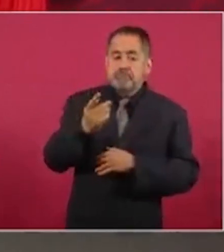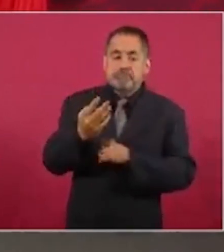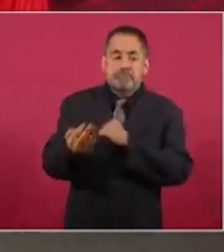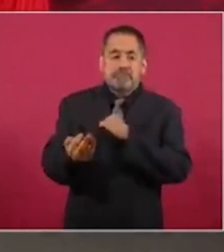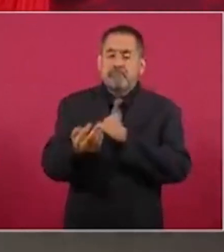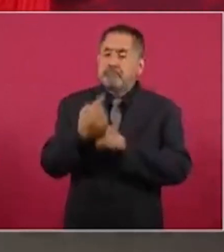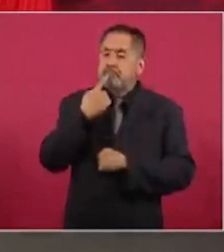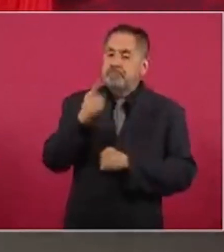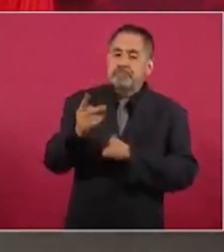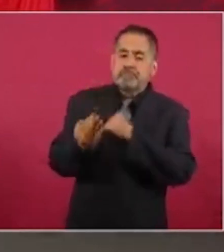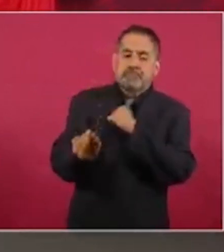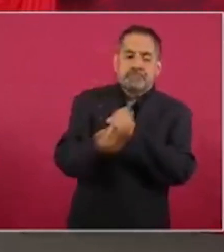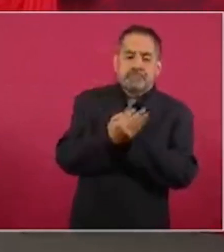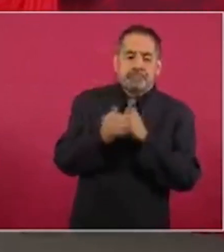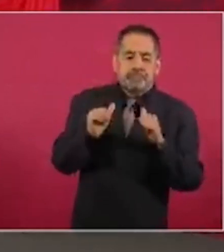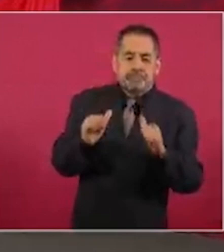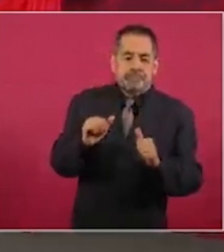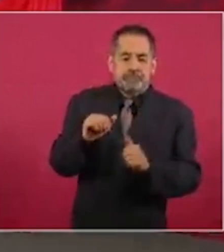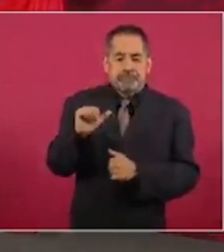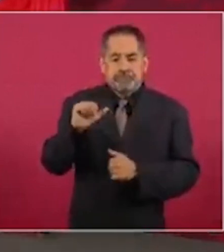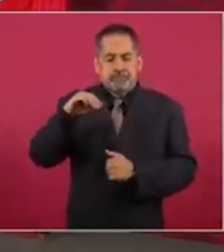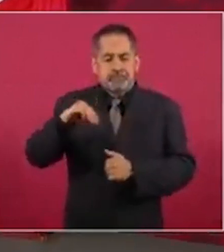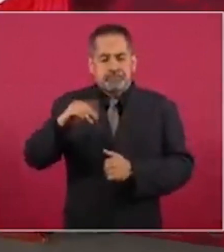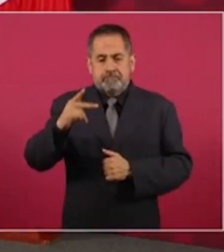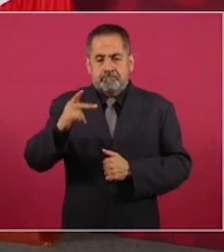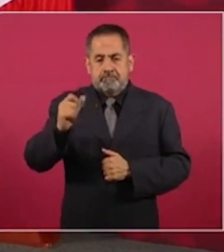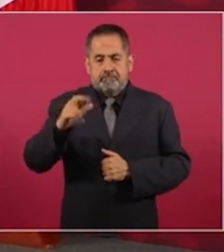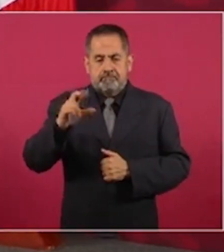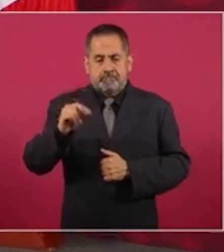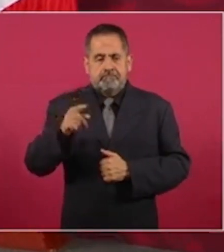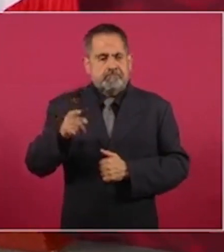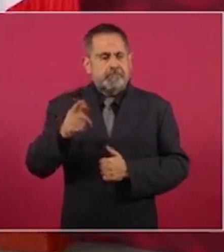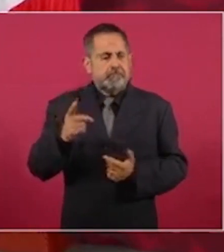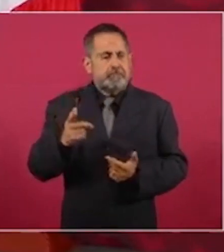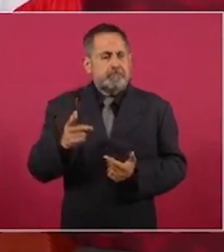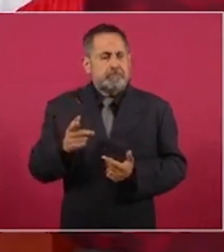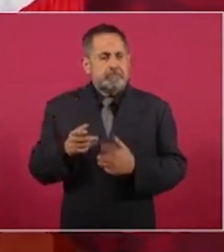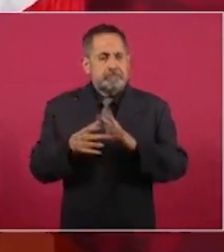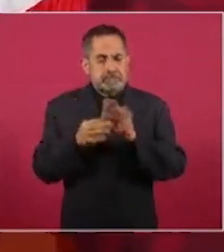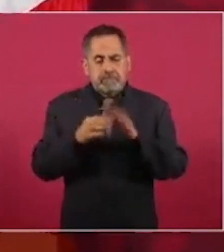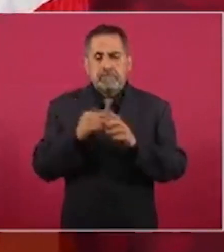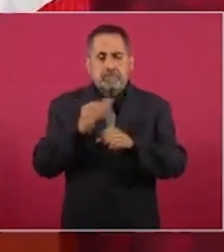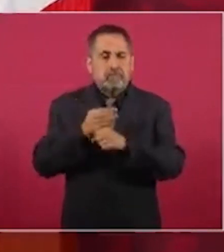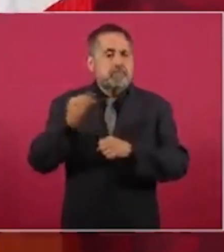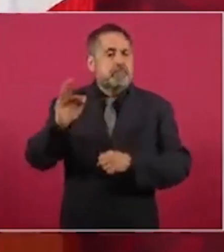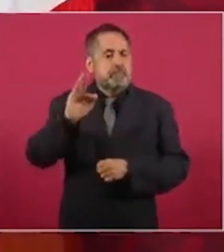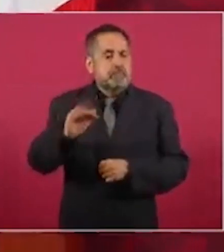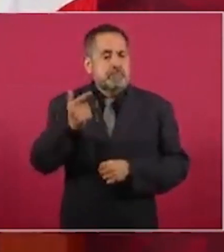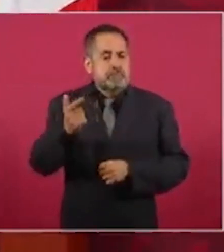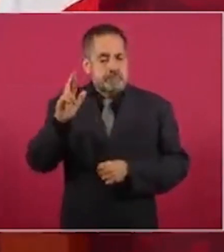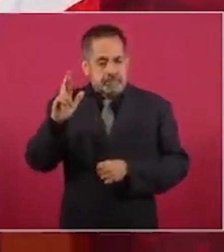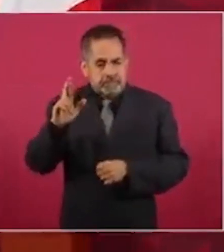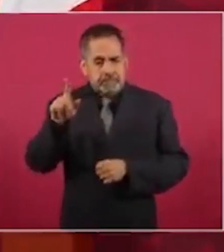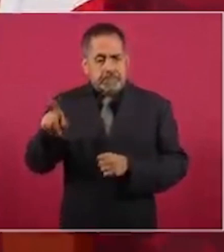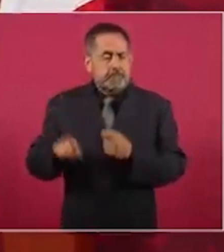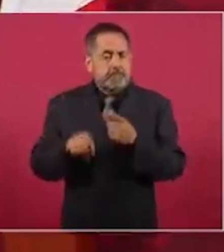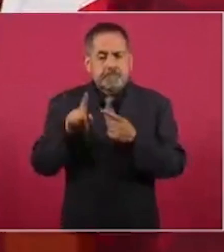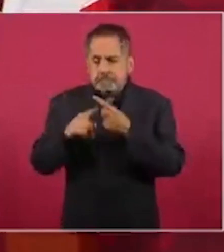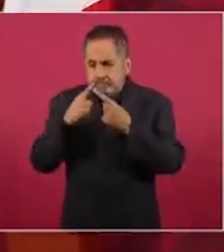Entonces, su asunto está en la fiscalía y está en el Poder